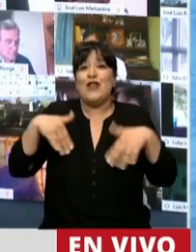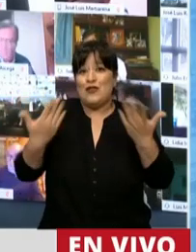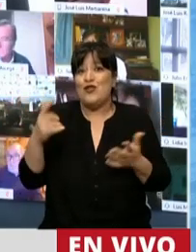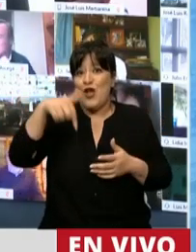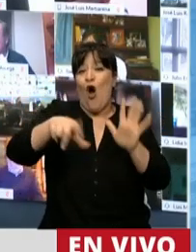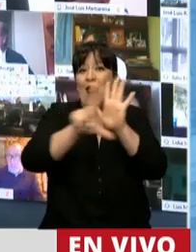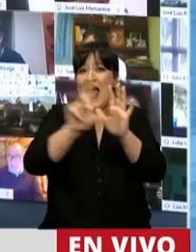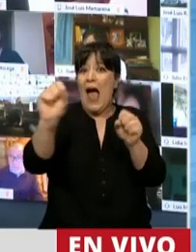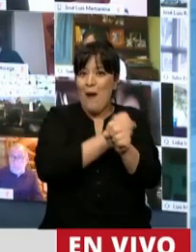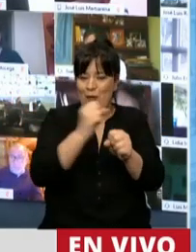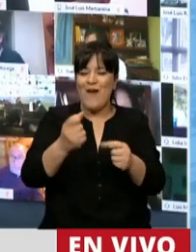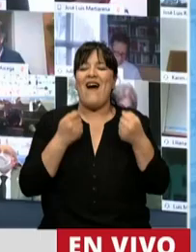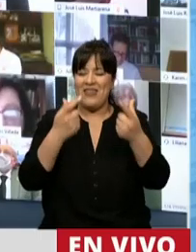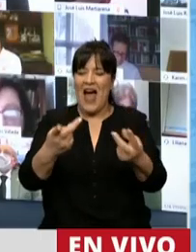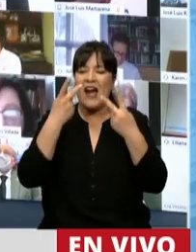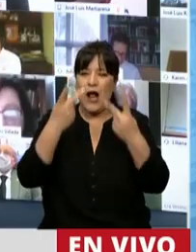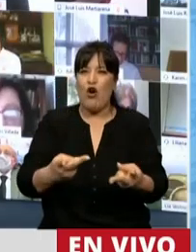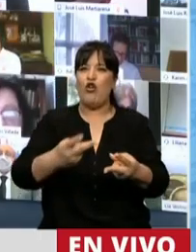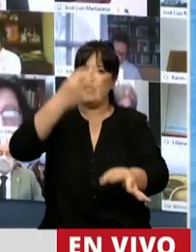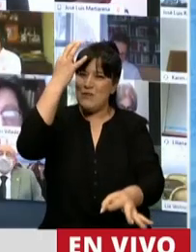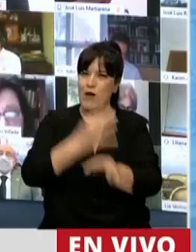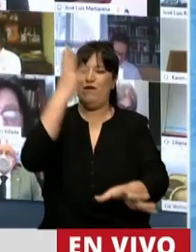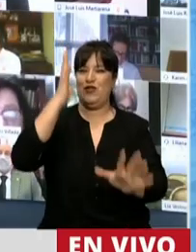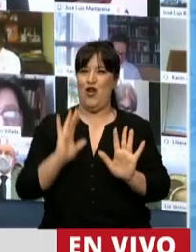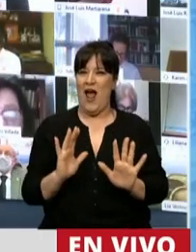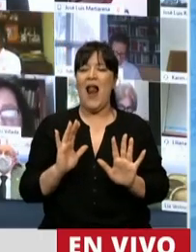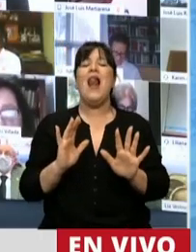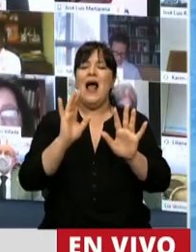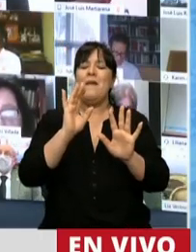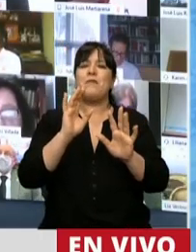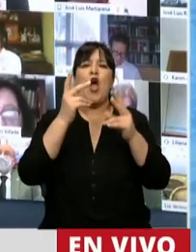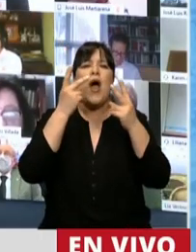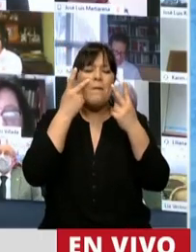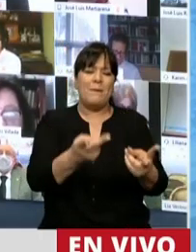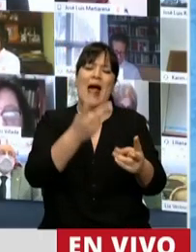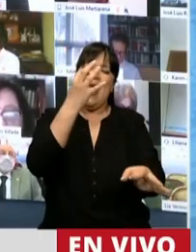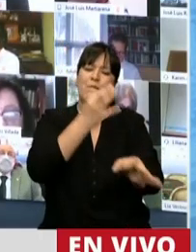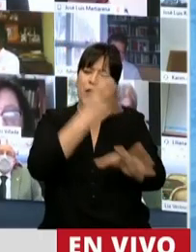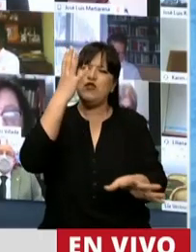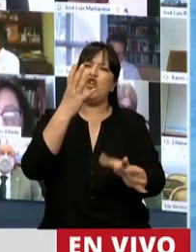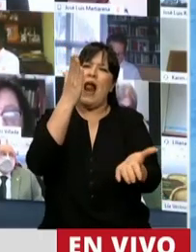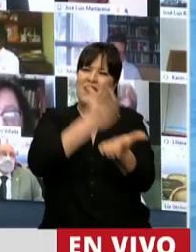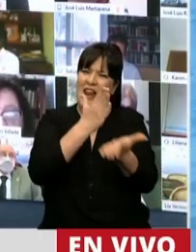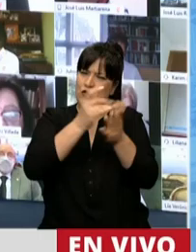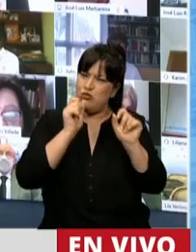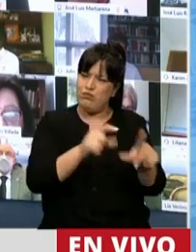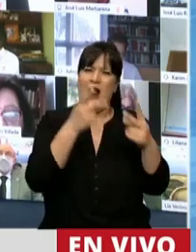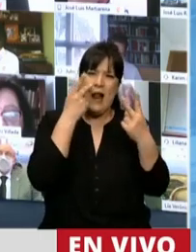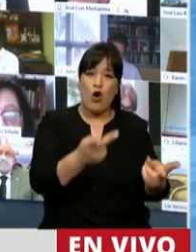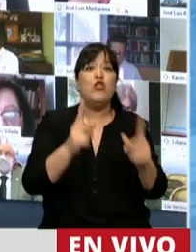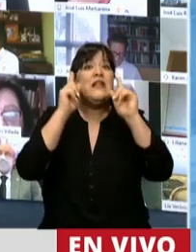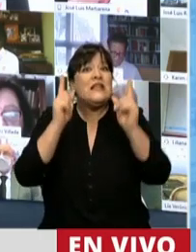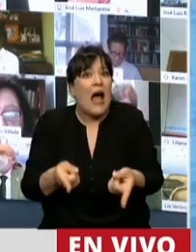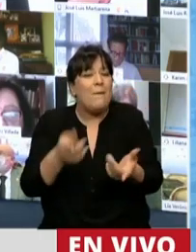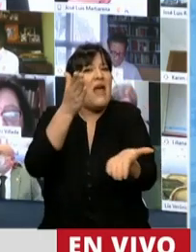claramente que la farmacología data de una ley de 1967 donde no reconoce su